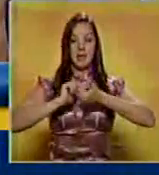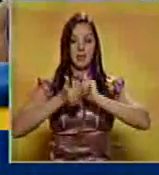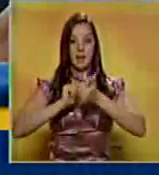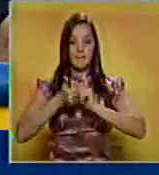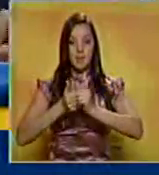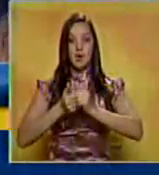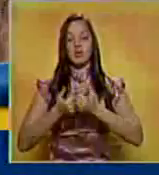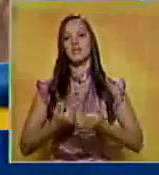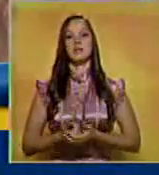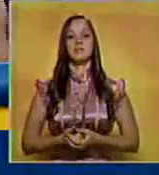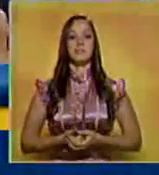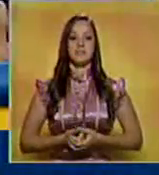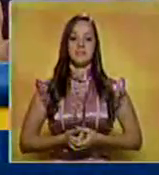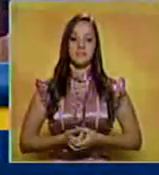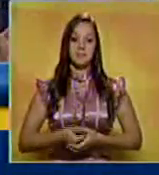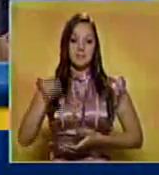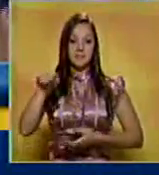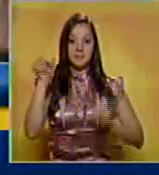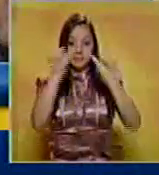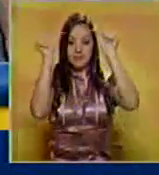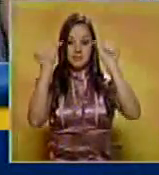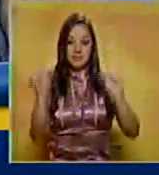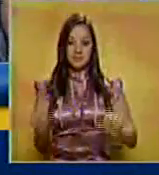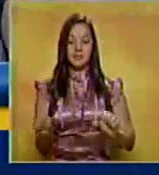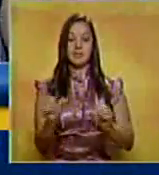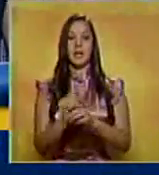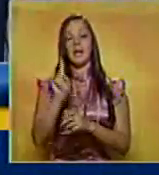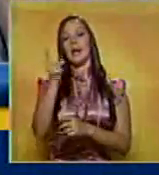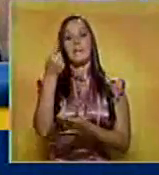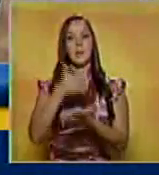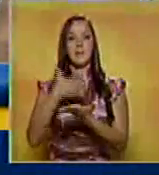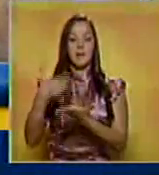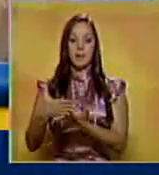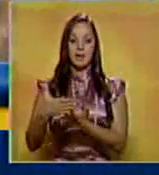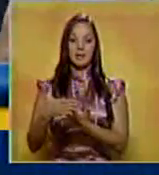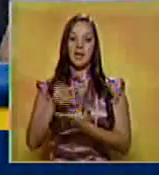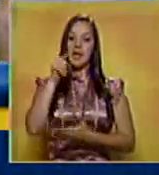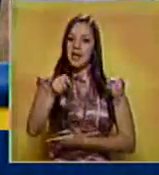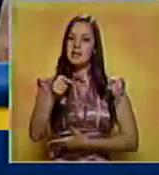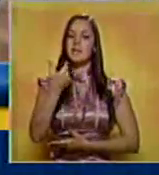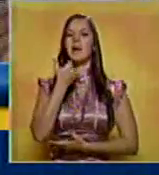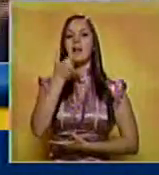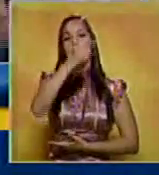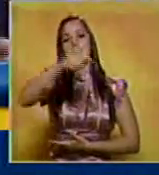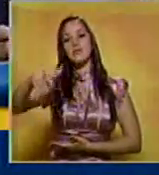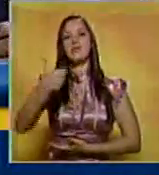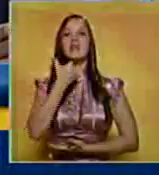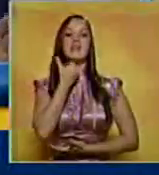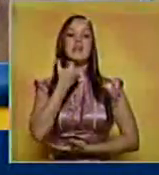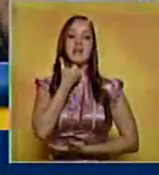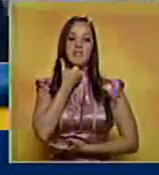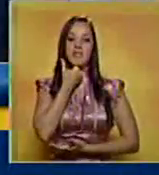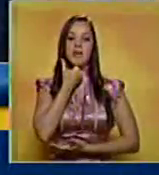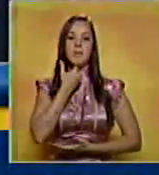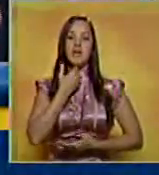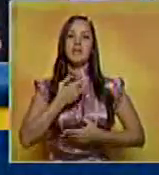darle guía de alimentación. Este sistema, en su primera fase, es para las enfermedades cardiovasculares,